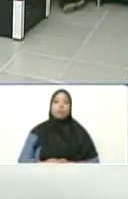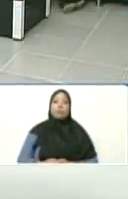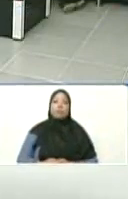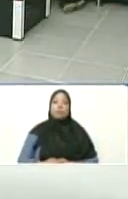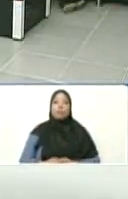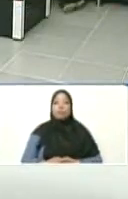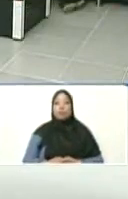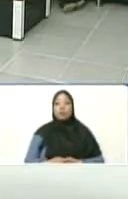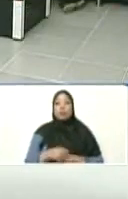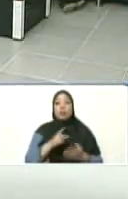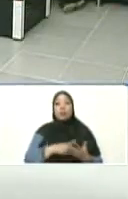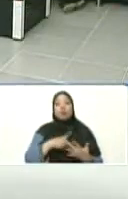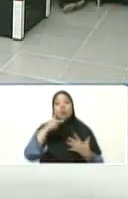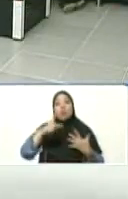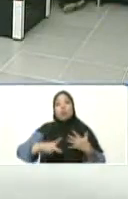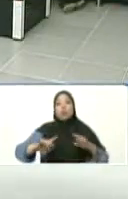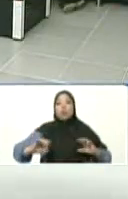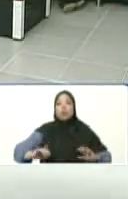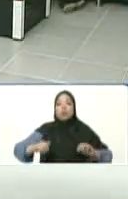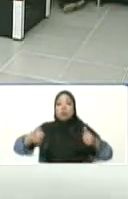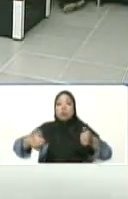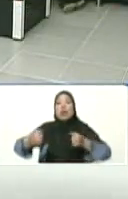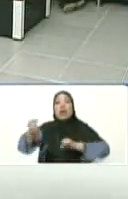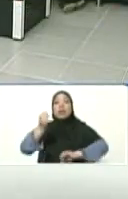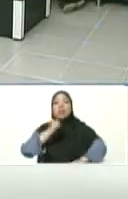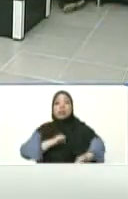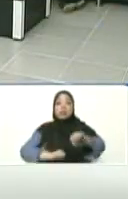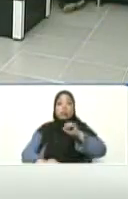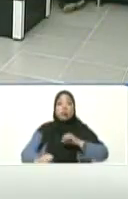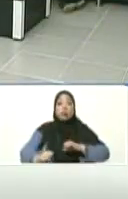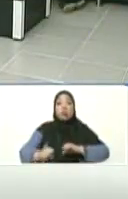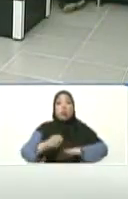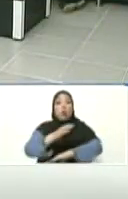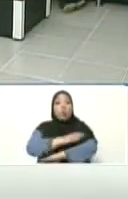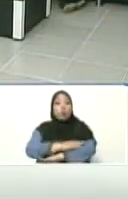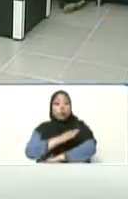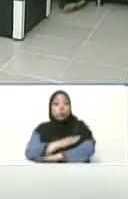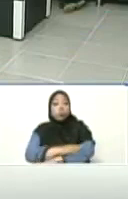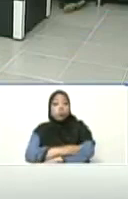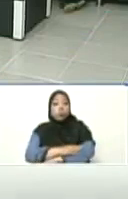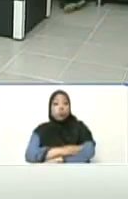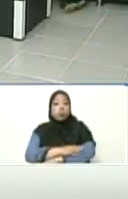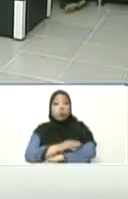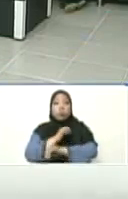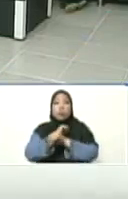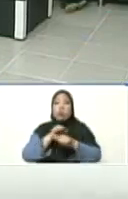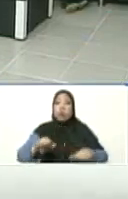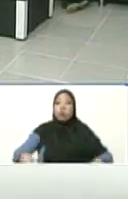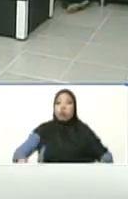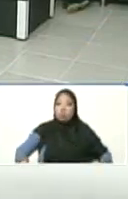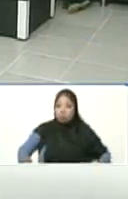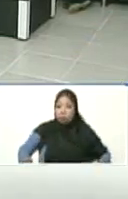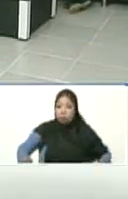ese proyecto se inició en asociación con Portugal. Portugal.